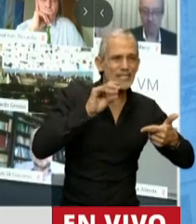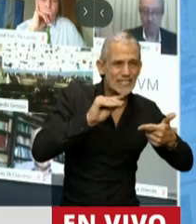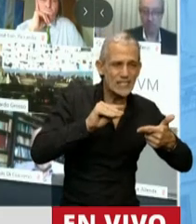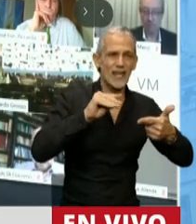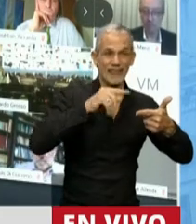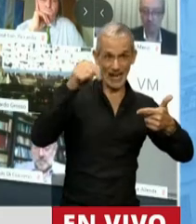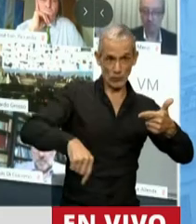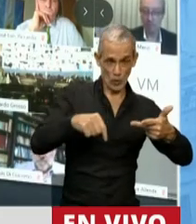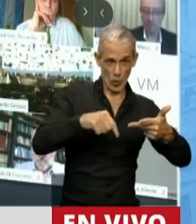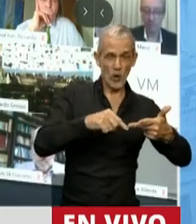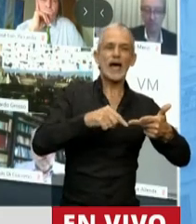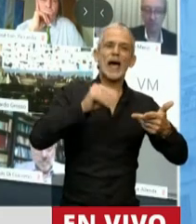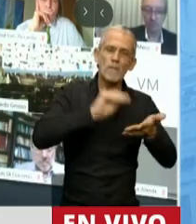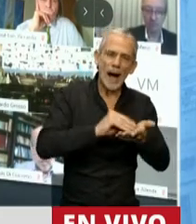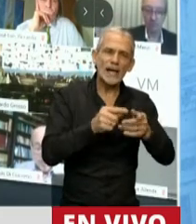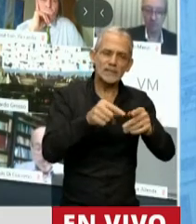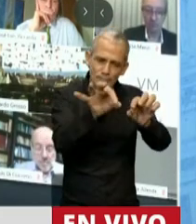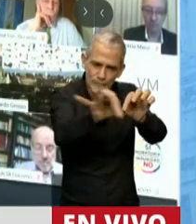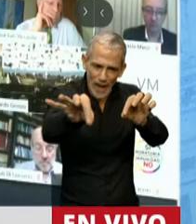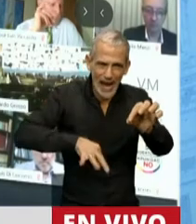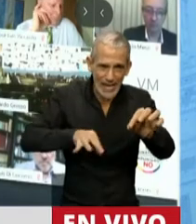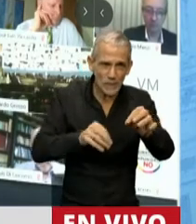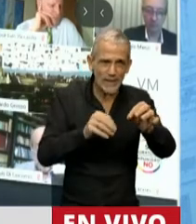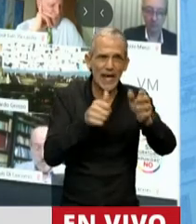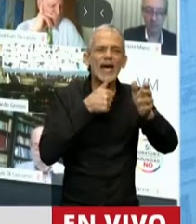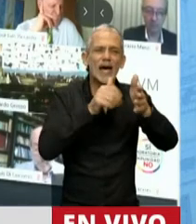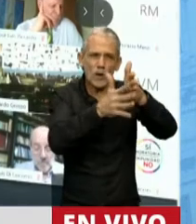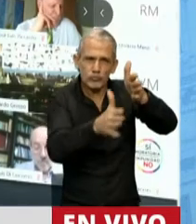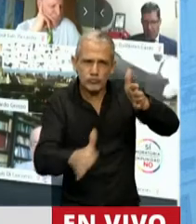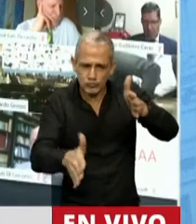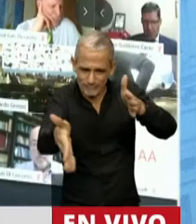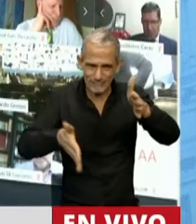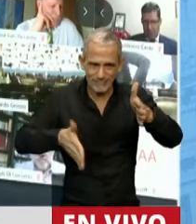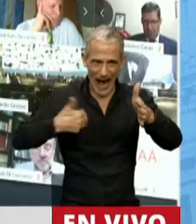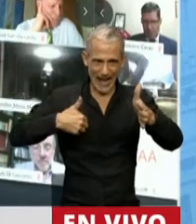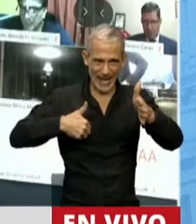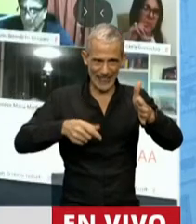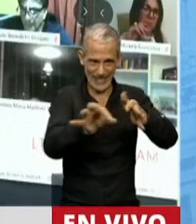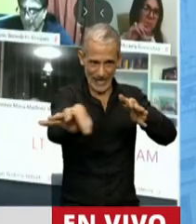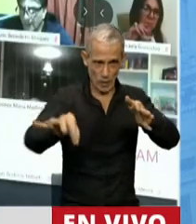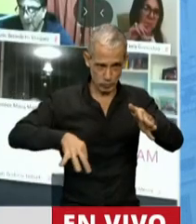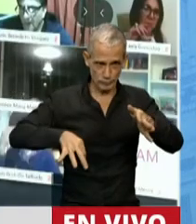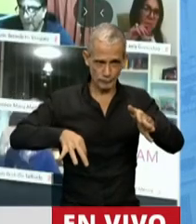y el segundo es la demarcación del límite exterior de la Plataforma Continental Argentina.